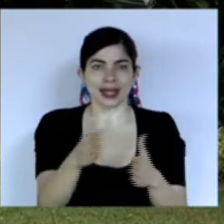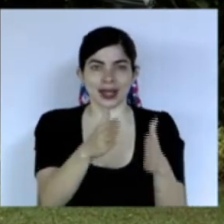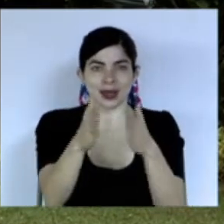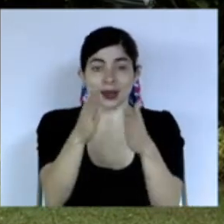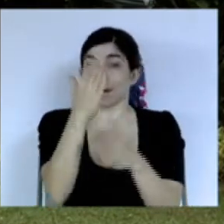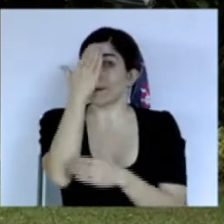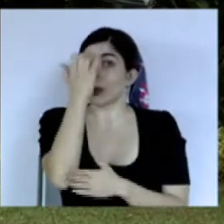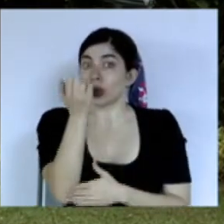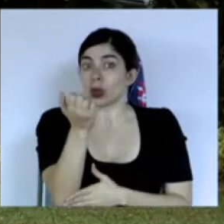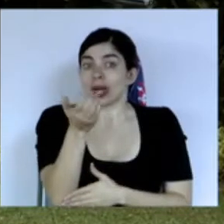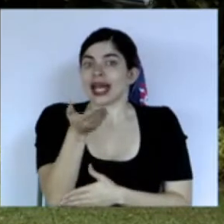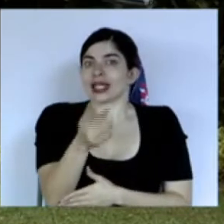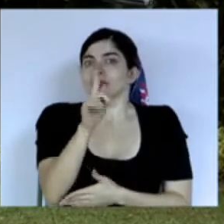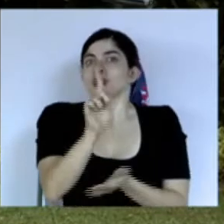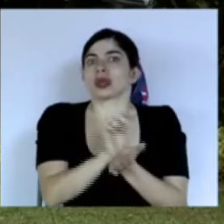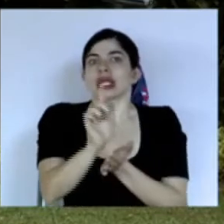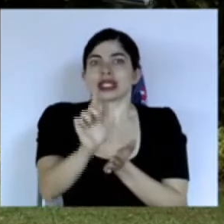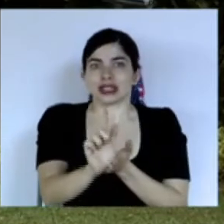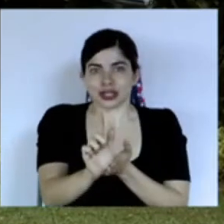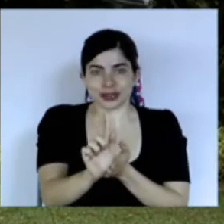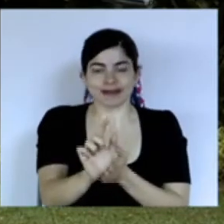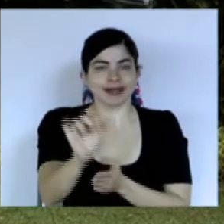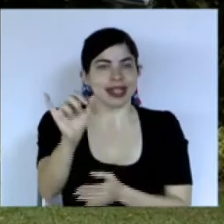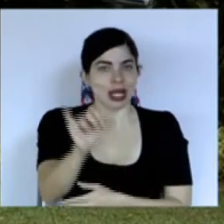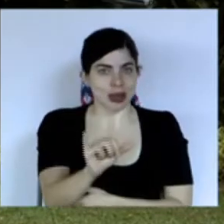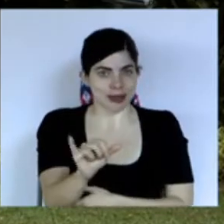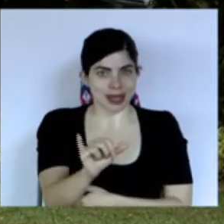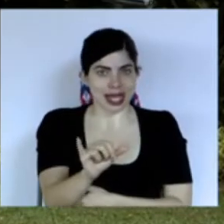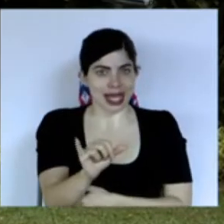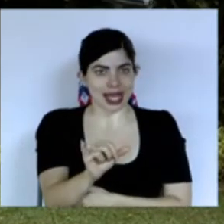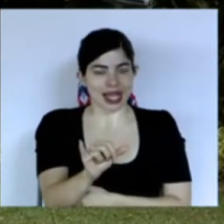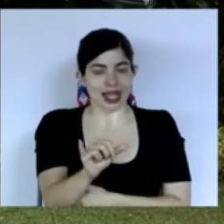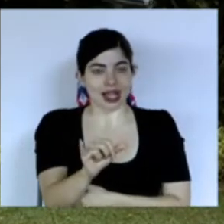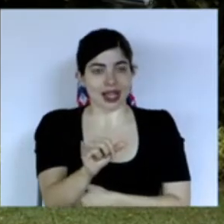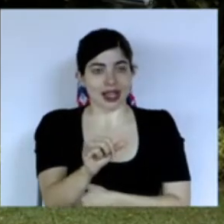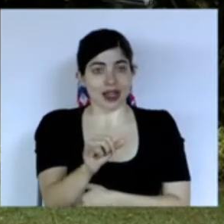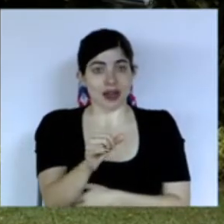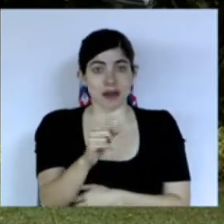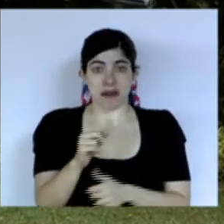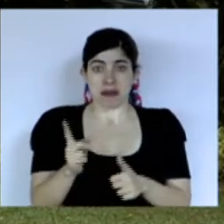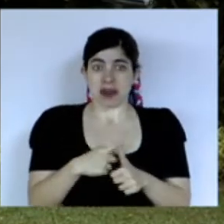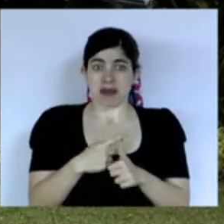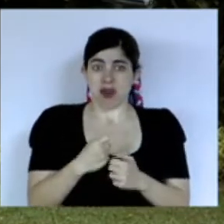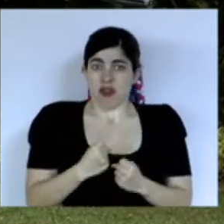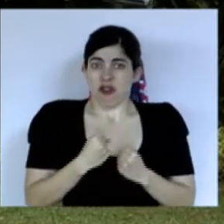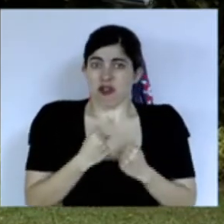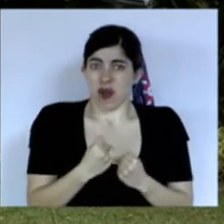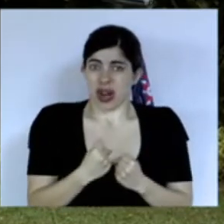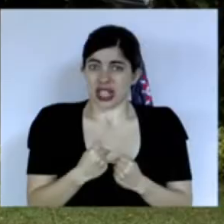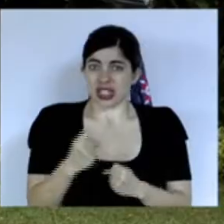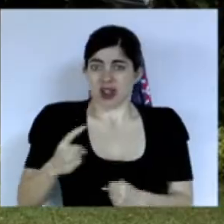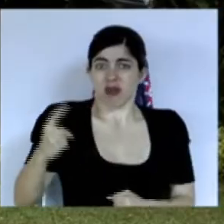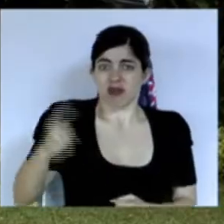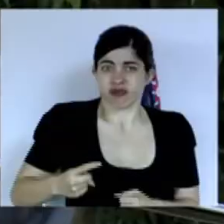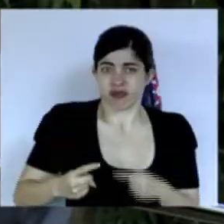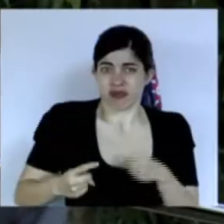porque eso es una enseñanza también de no poner la fuerza primero de no anteponer la fuerza